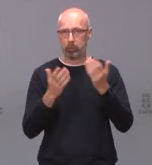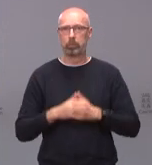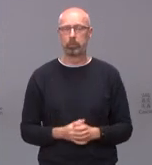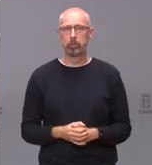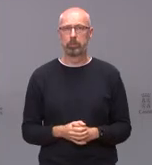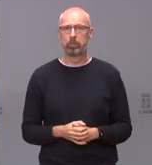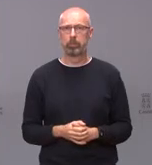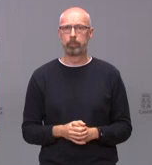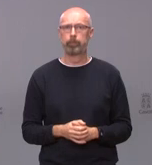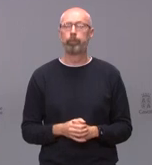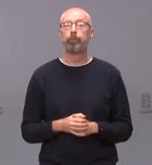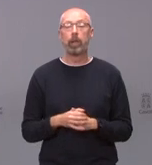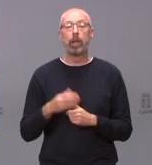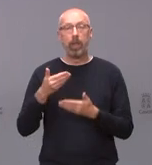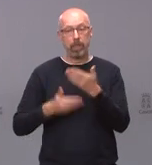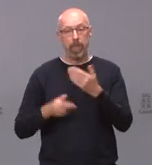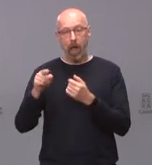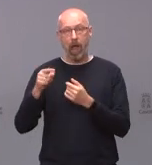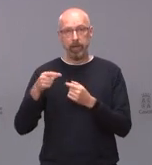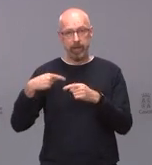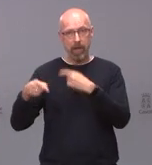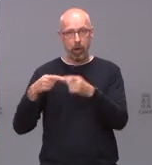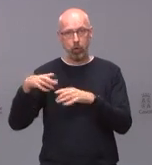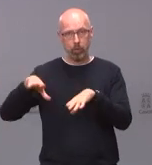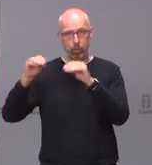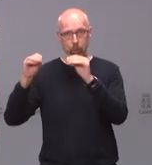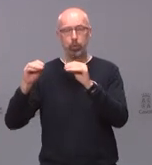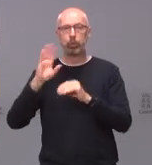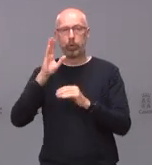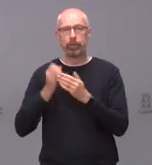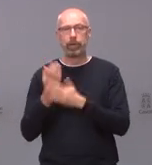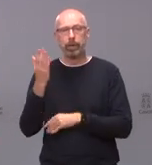en el diario de Burgos tenemos a Gadea Gutiérrez Gadea buenos días